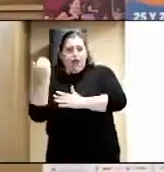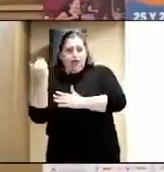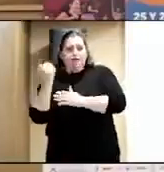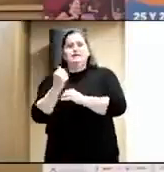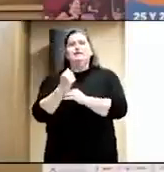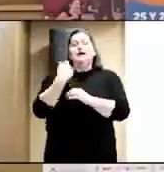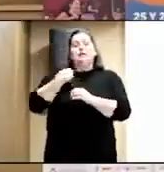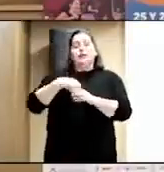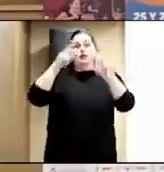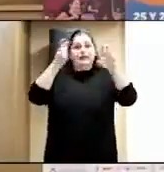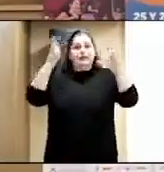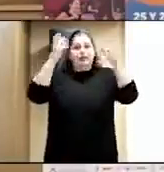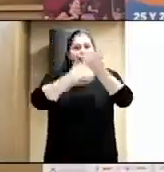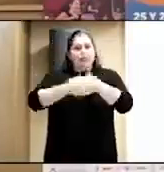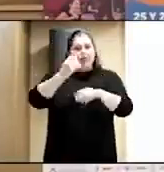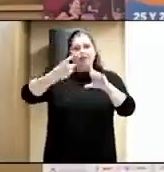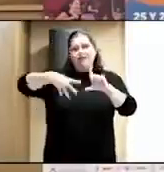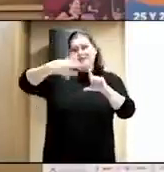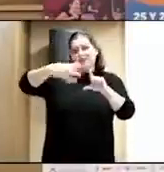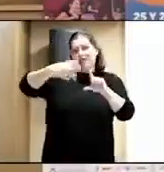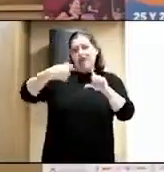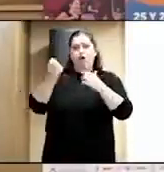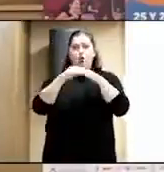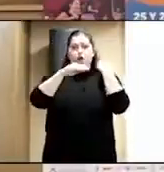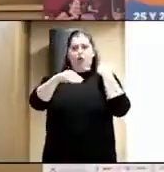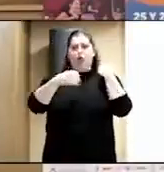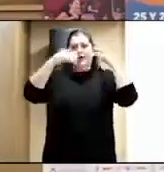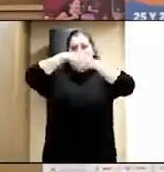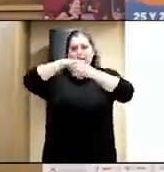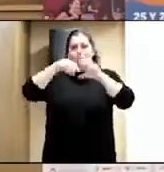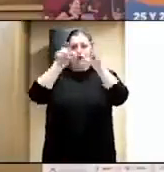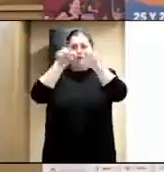sobre la discapacidad, diversidad e igualdad en la industria musical.